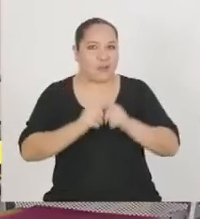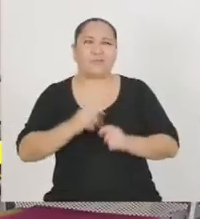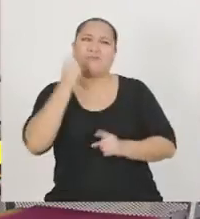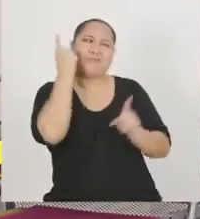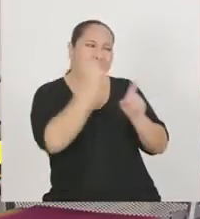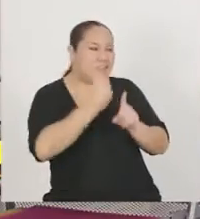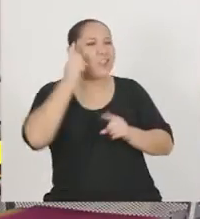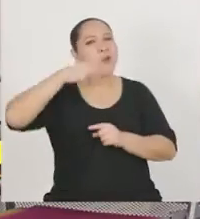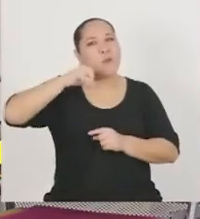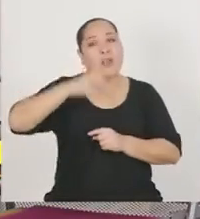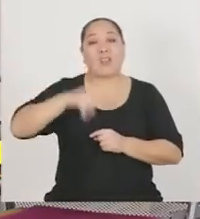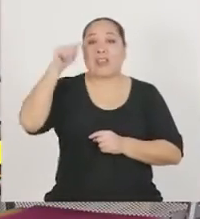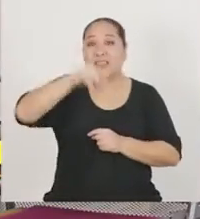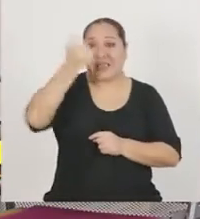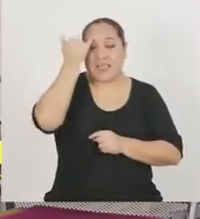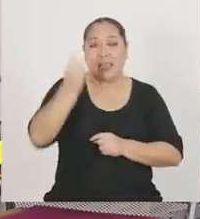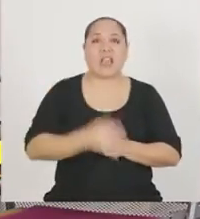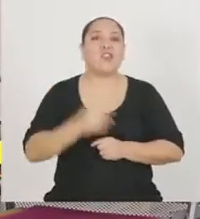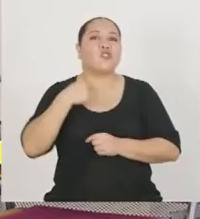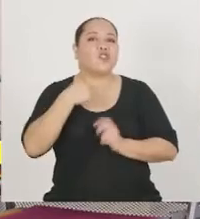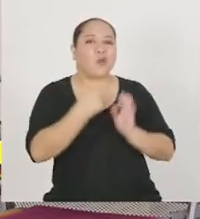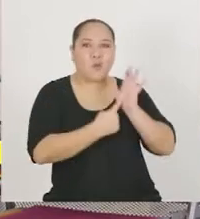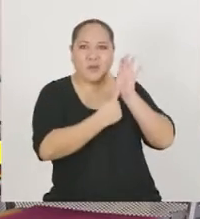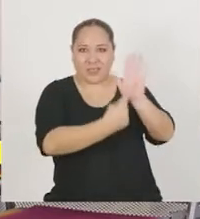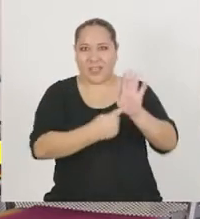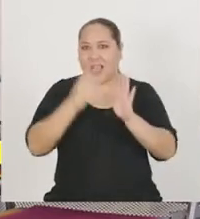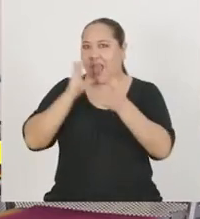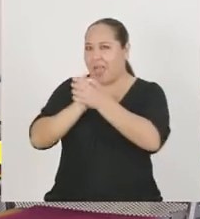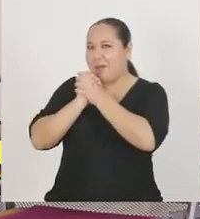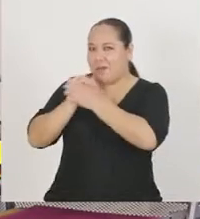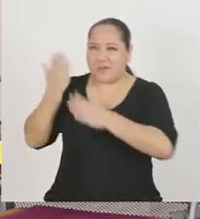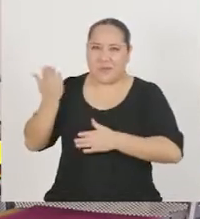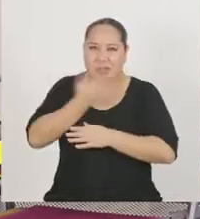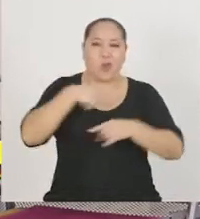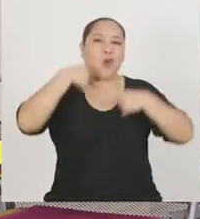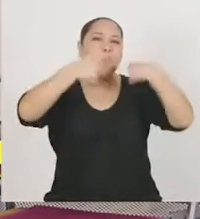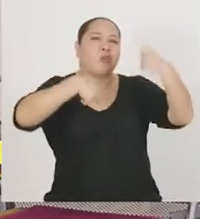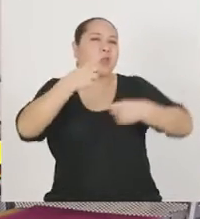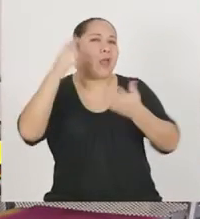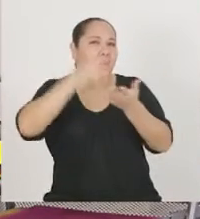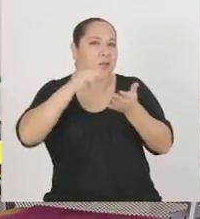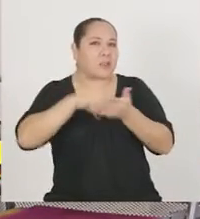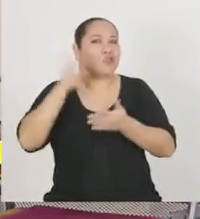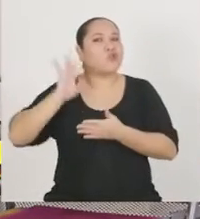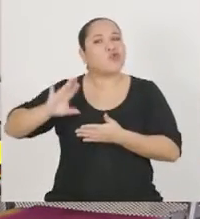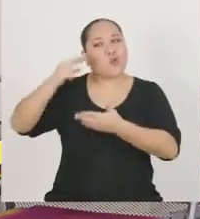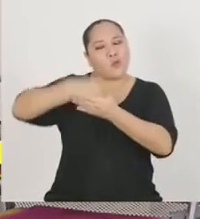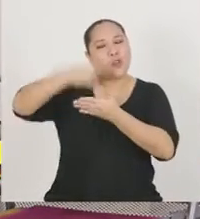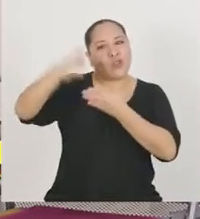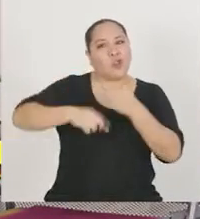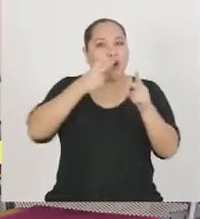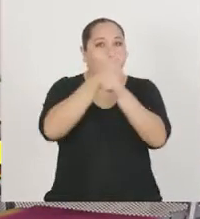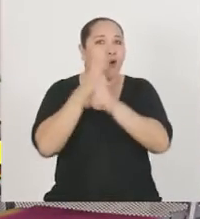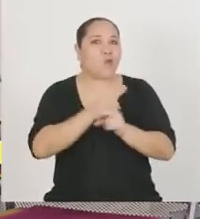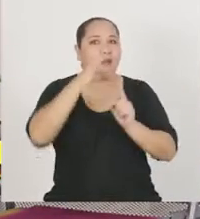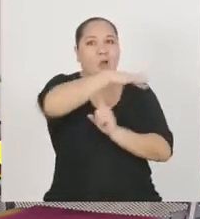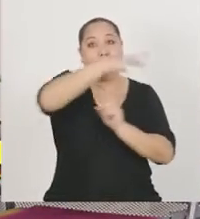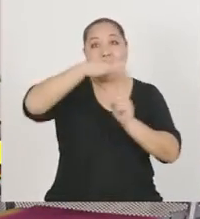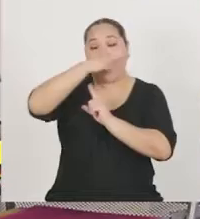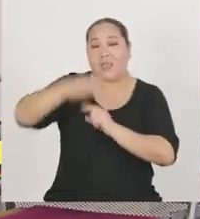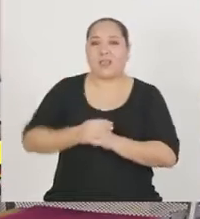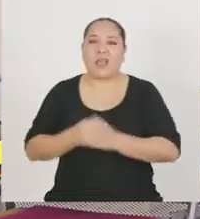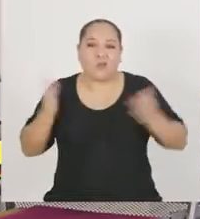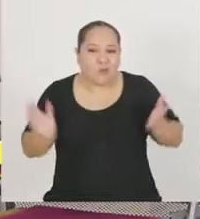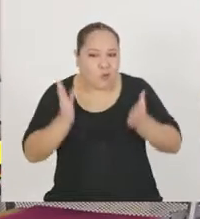Tal cual, Mario. Y precisamente por eso quiero presentar a unos amigos que nos contarán más acerca de su proyecto sobre el cuidado